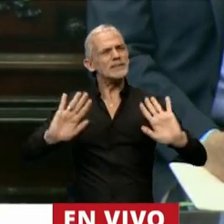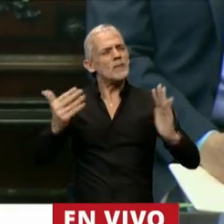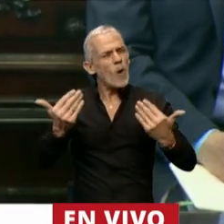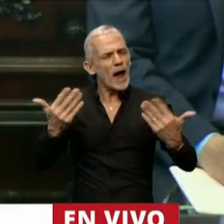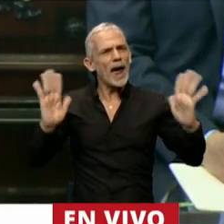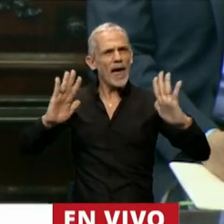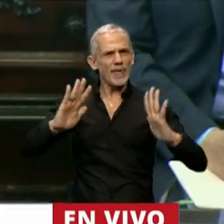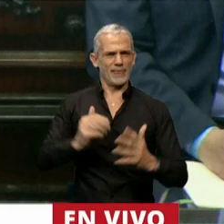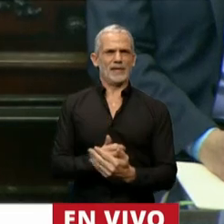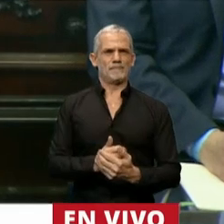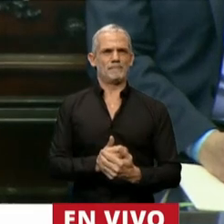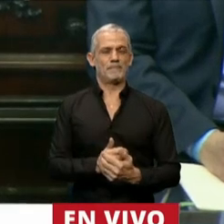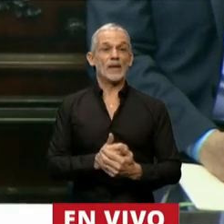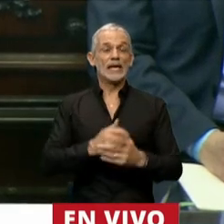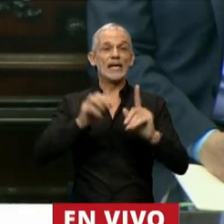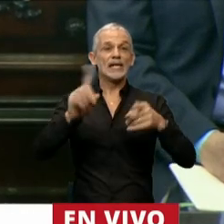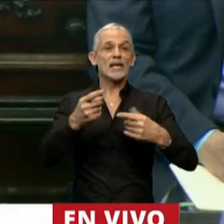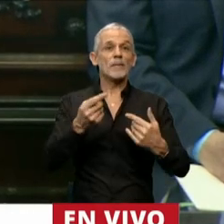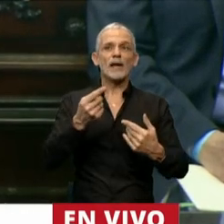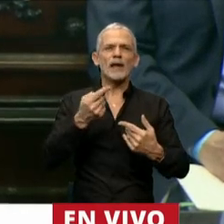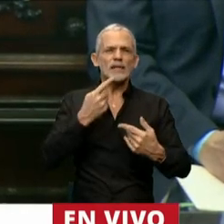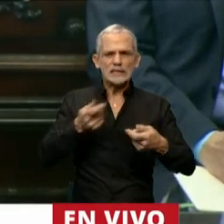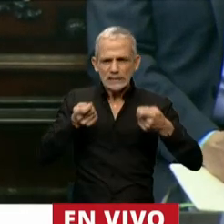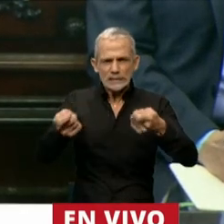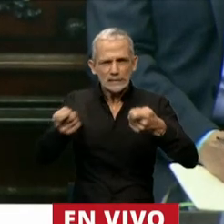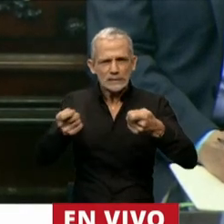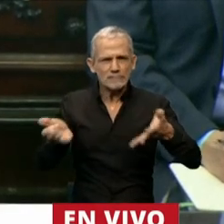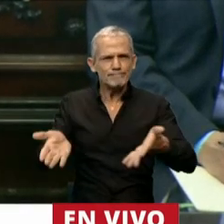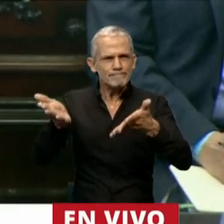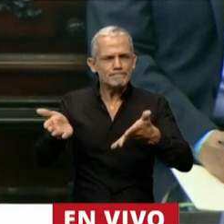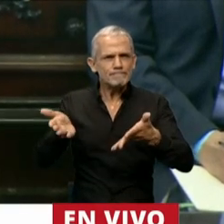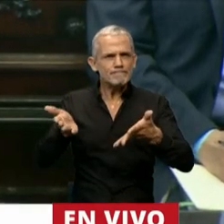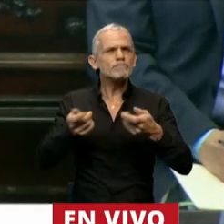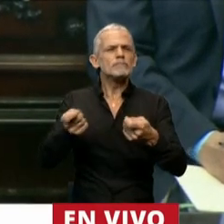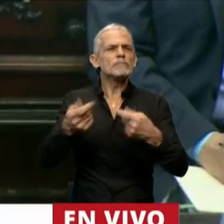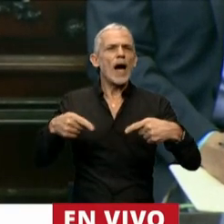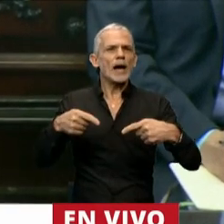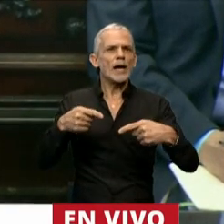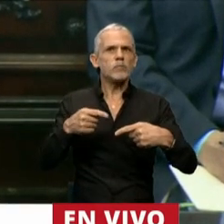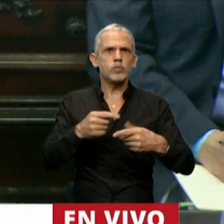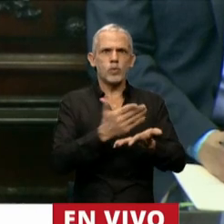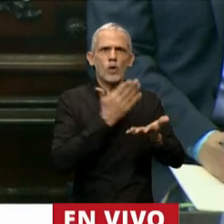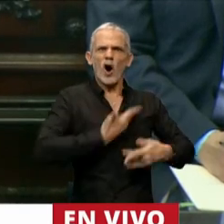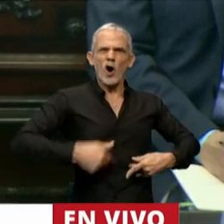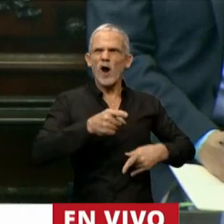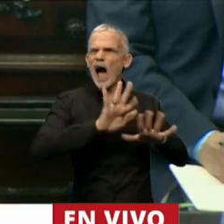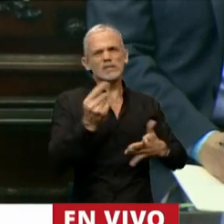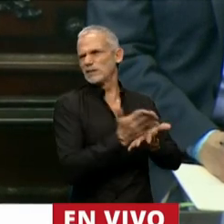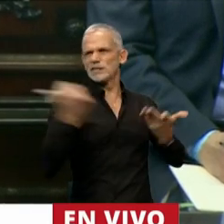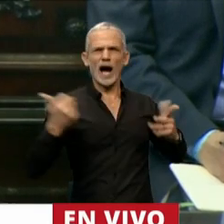incitar al golpismo contra un gobierno